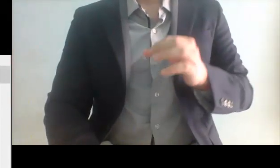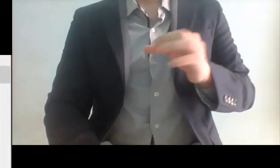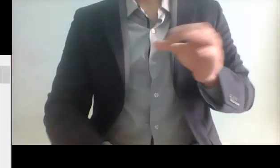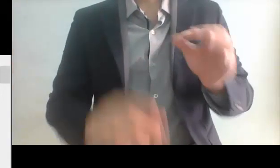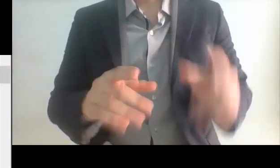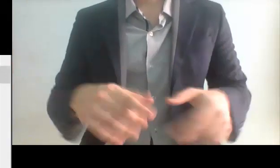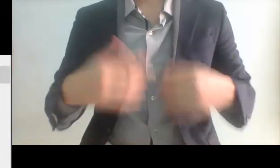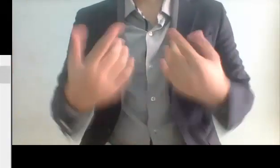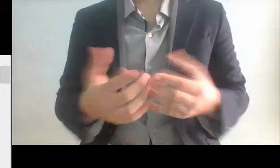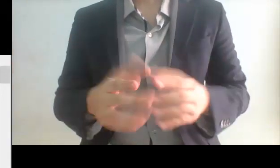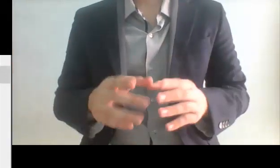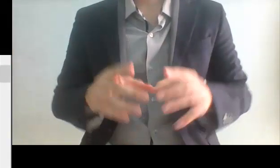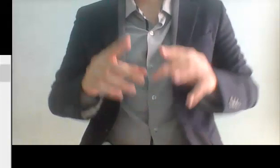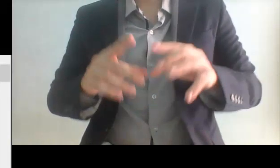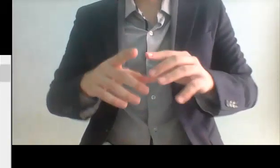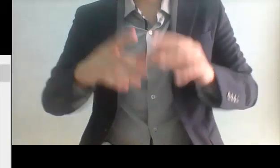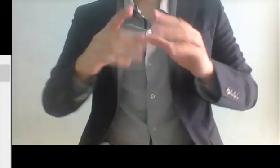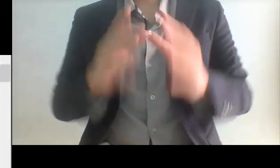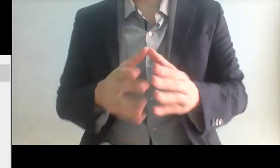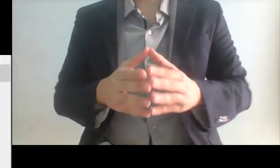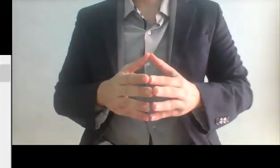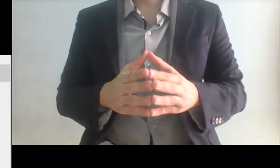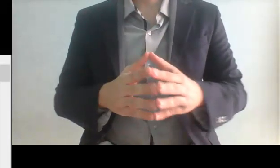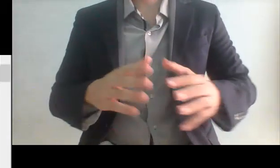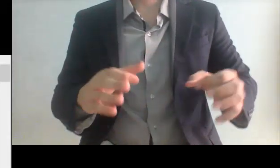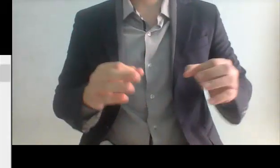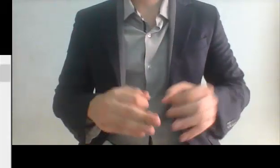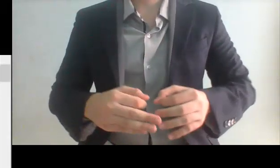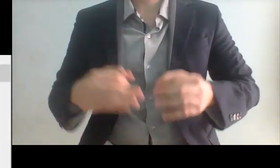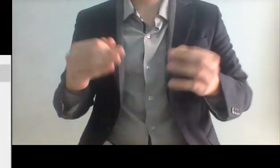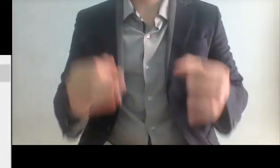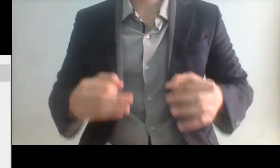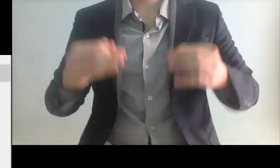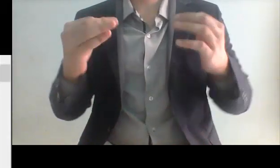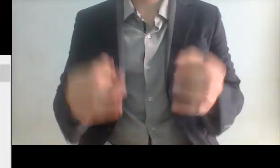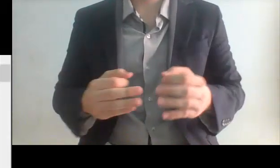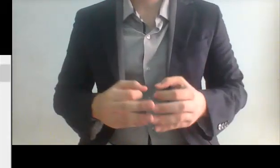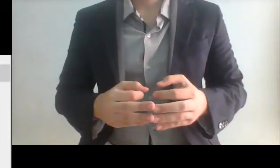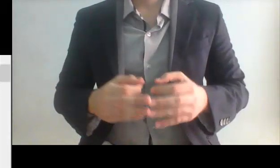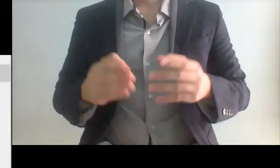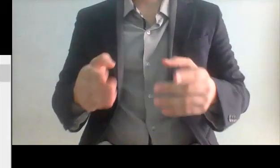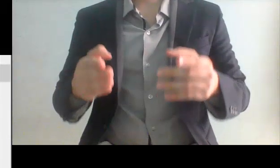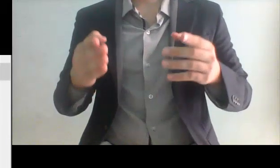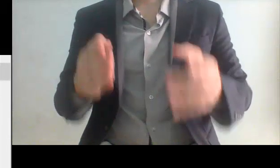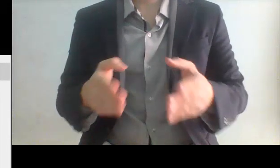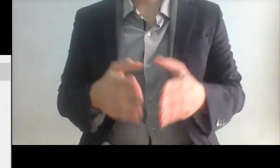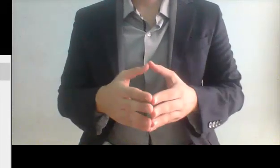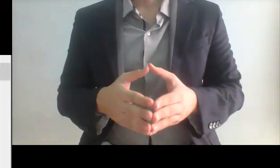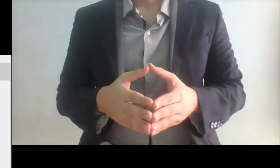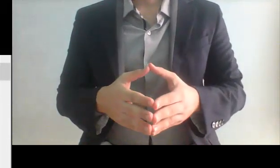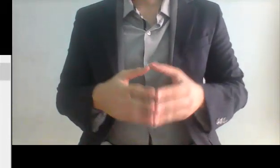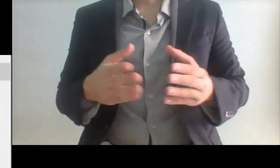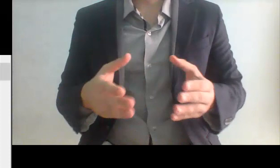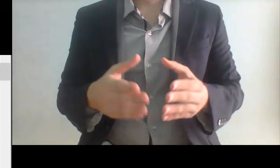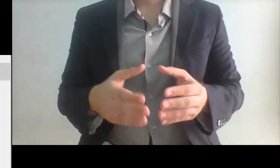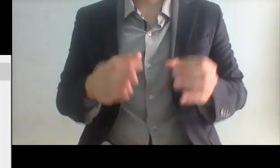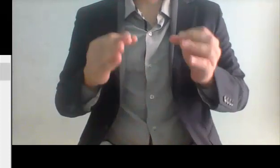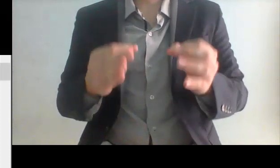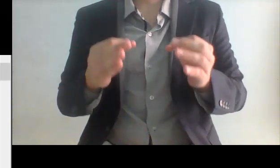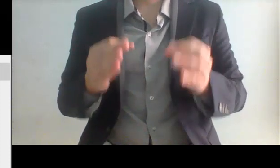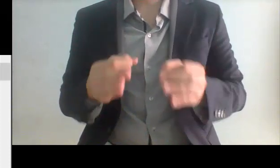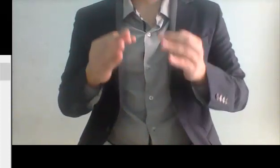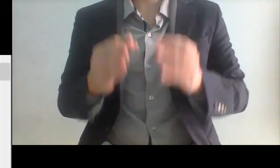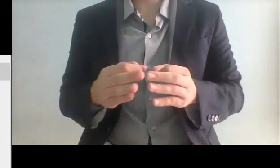qué ocurre? que también Lozoya dice que hubo sobornos a estos personajes y tiene los videos esta persona que es Vanessa